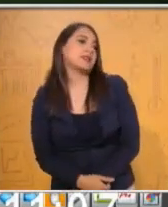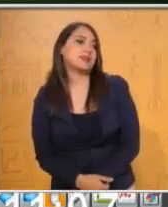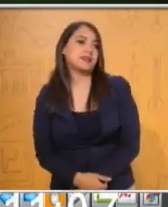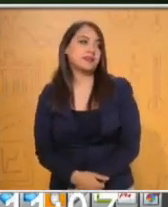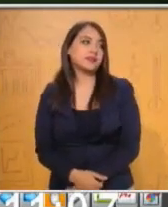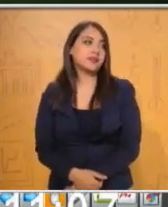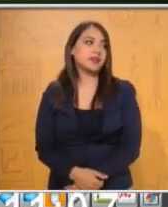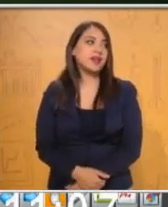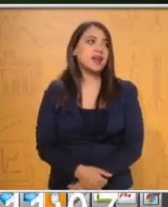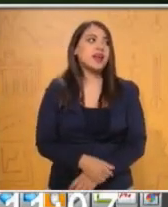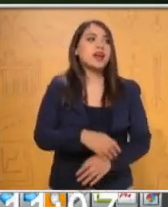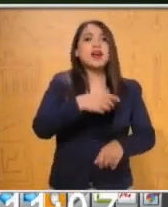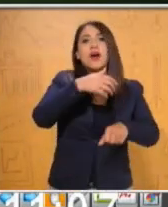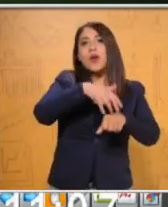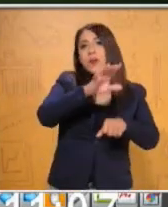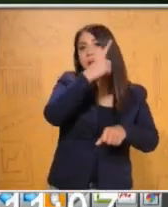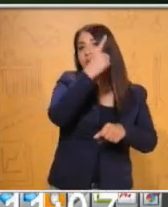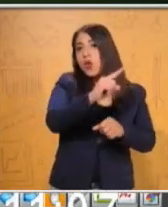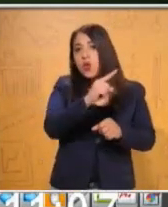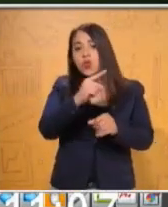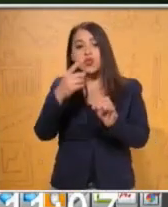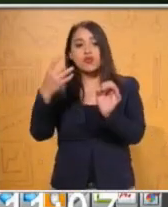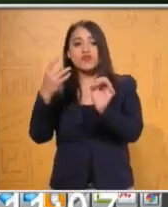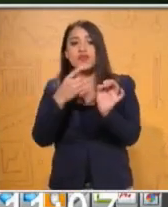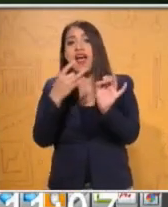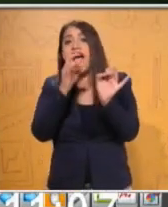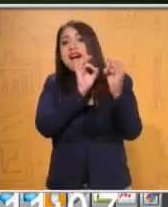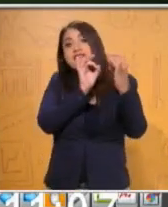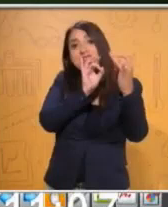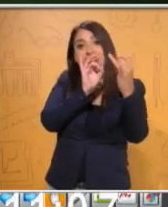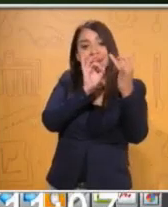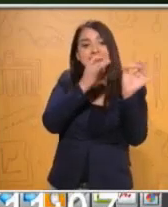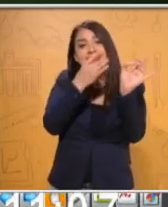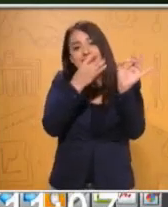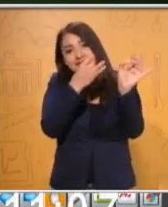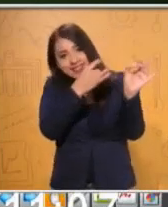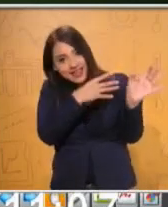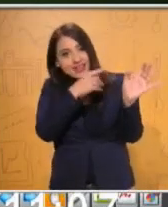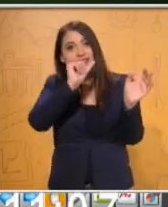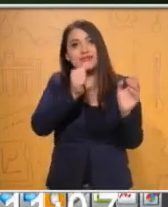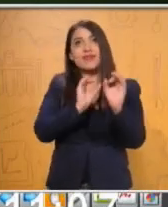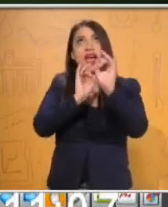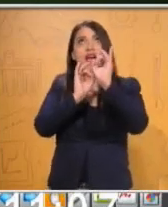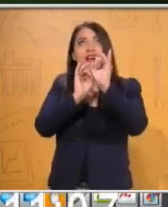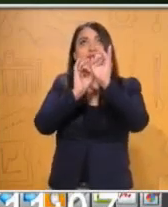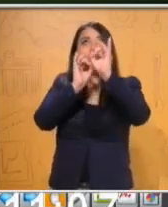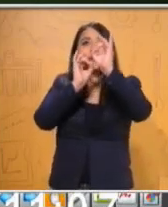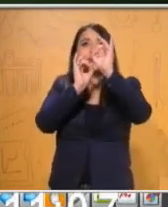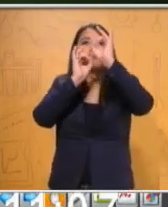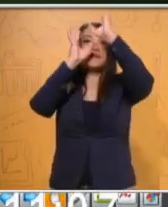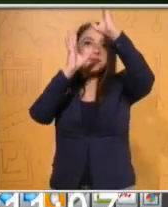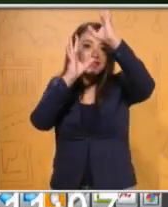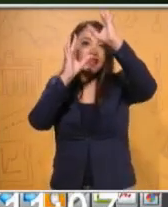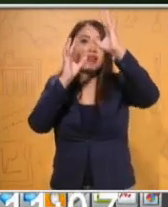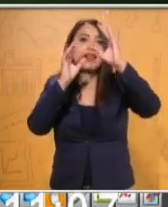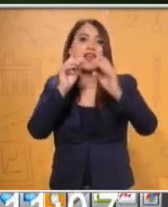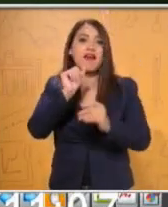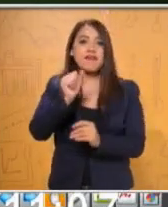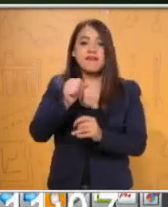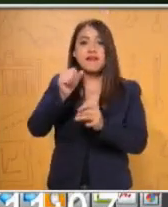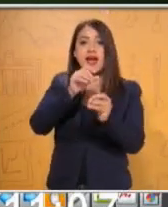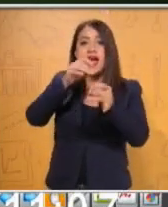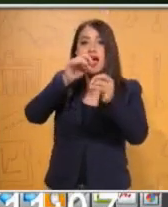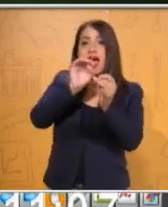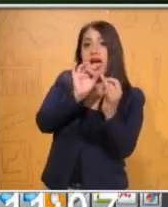figura 1, la flecha hacia la derecha. Figura número 2, flecha hacia arriba. Flecha número 3 va hacia la